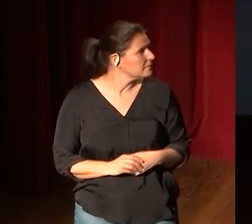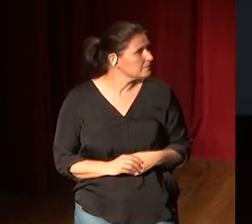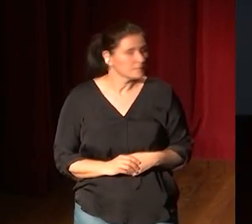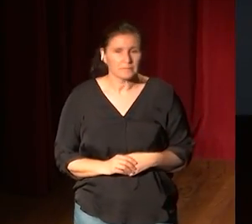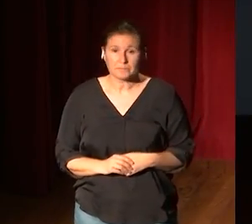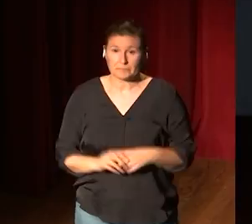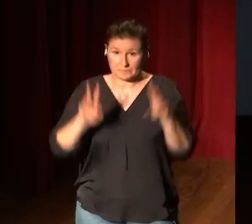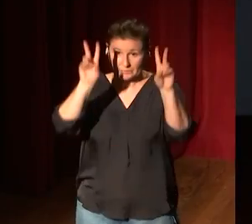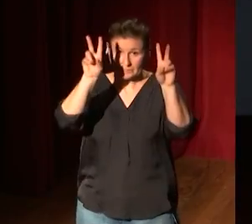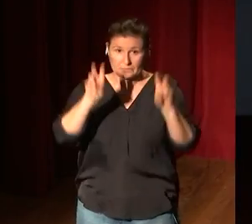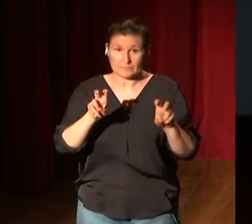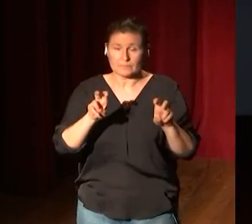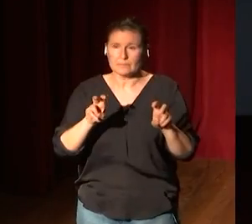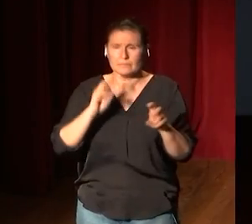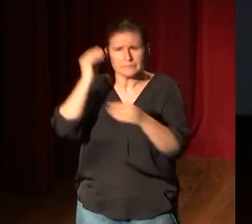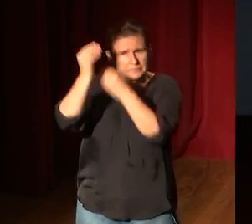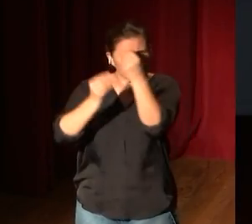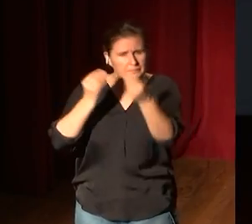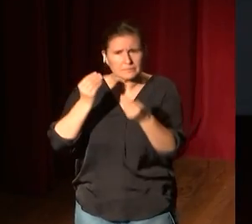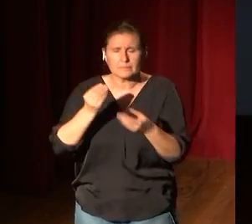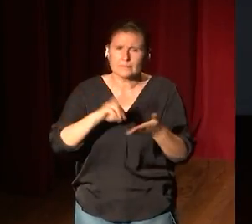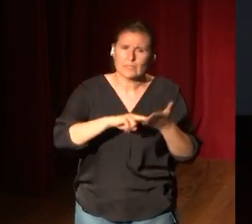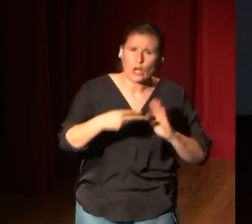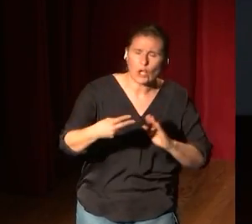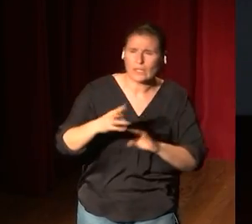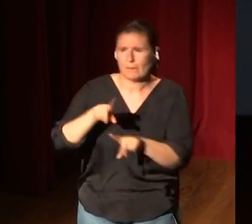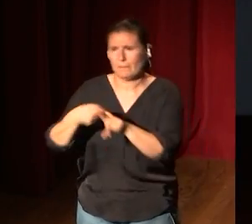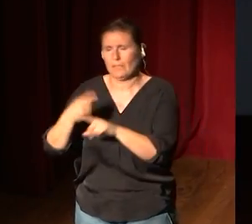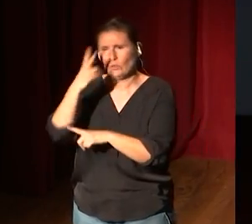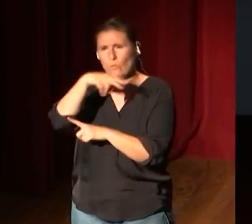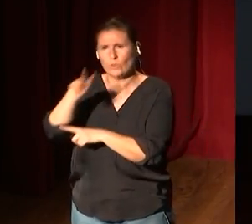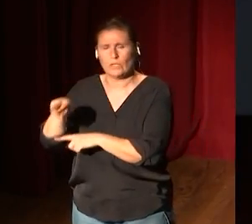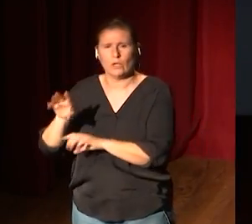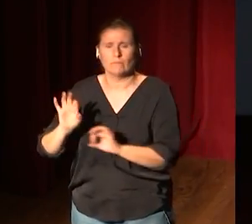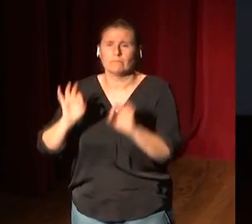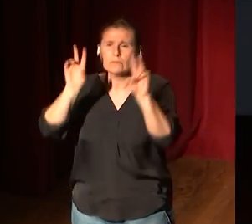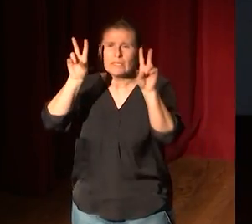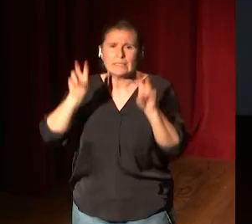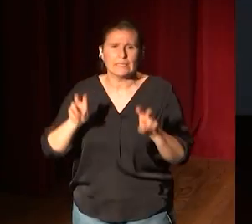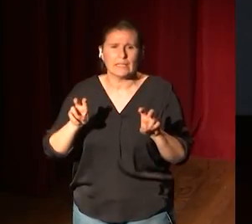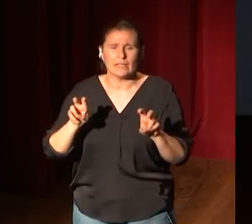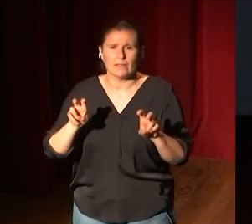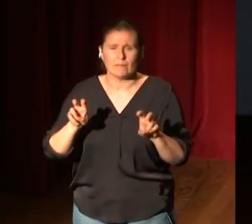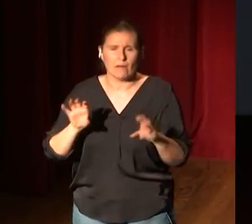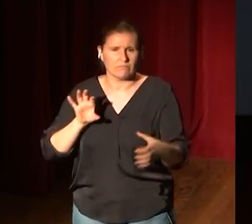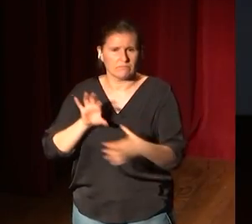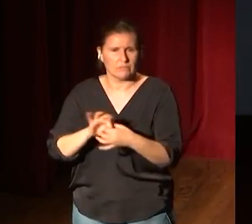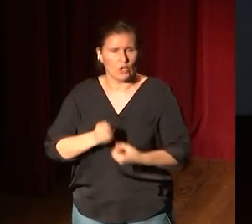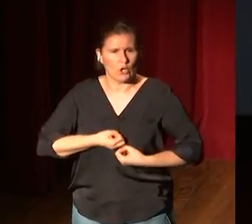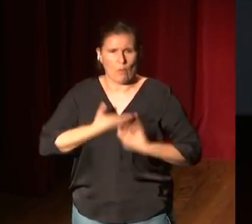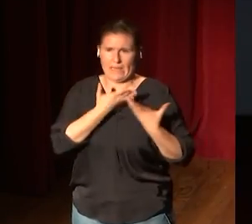Todo este tema, toda esta reflexión sobre la tecnología y sobre los museos es un tema eminentemente romántico,